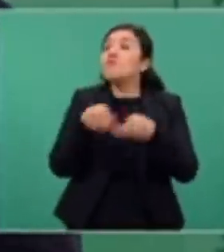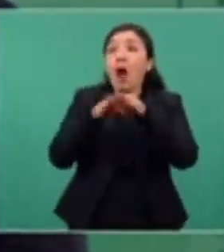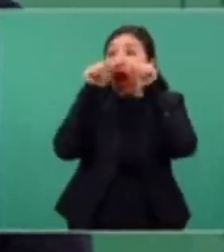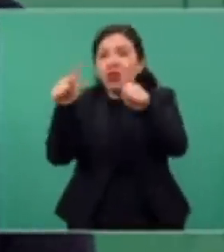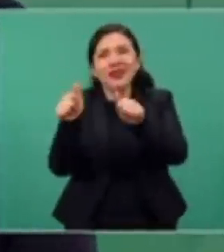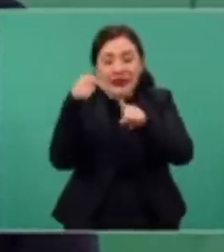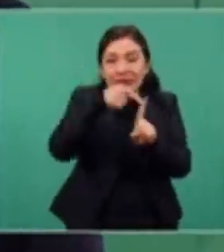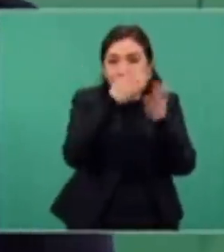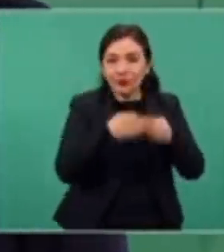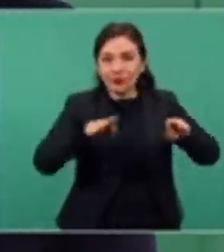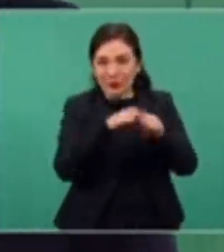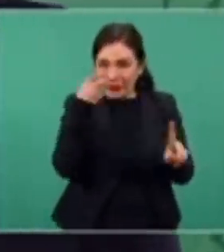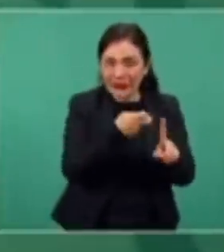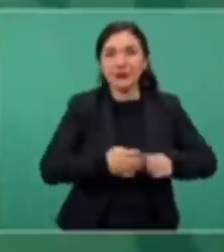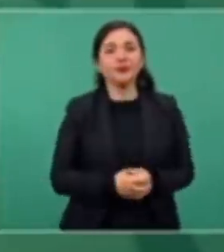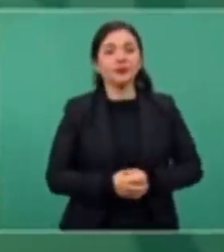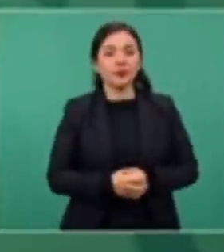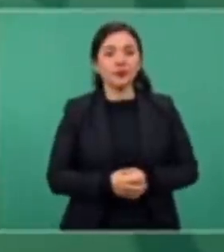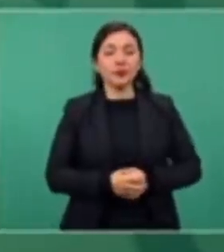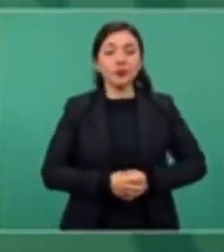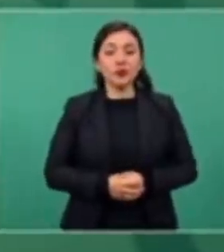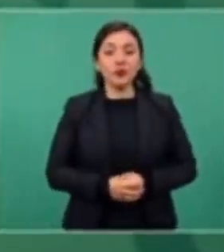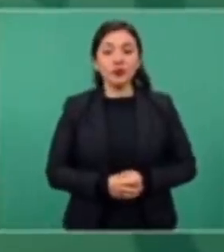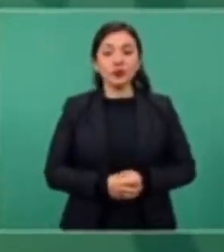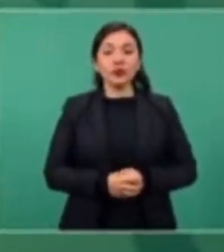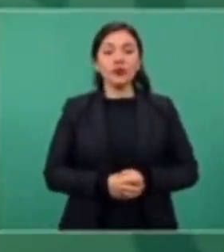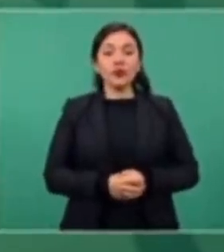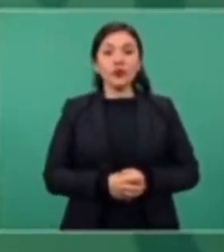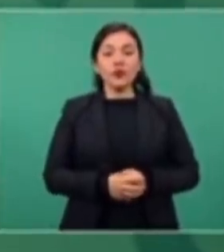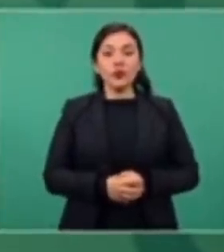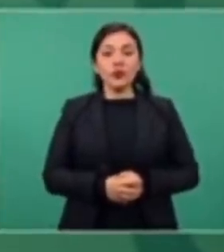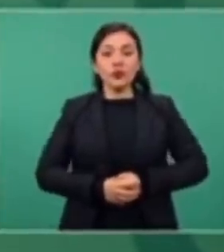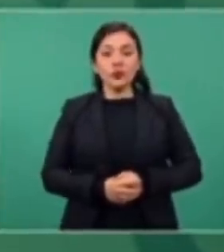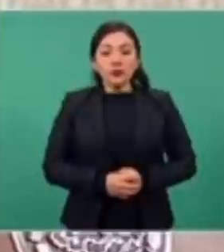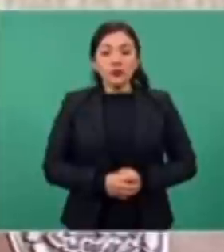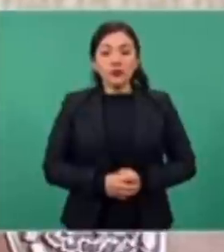a la pacha y no al grano.